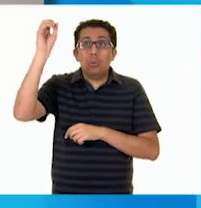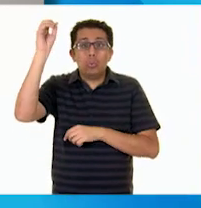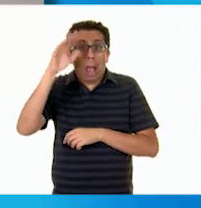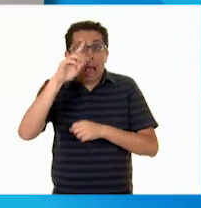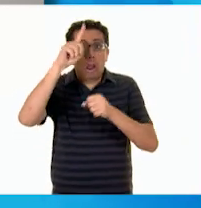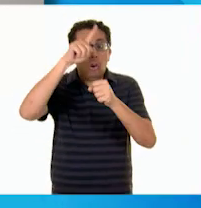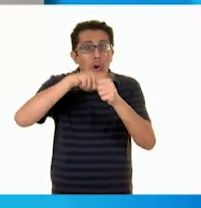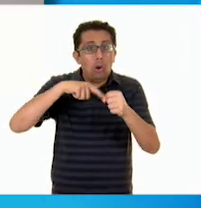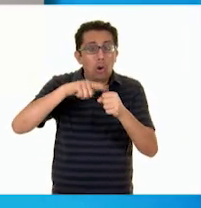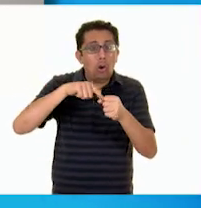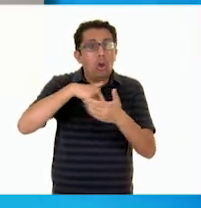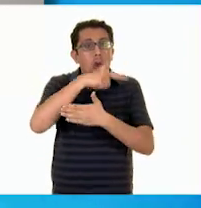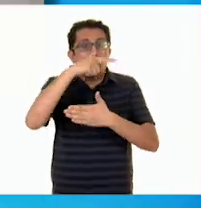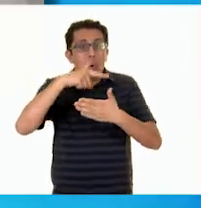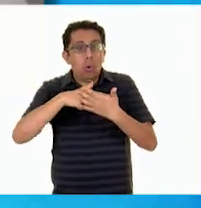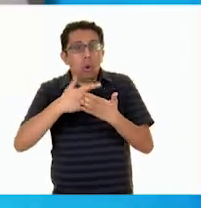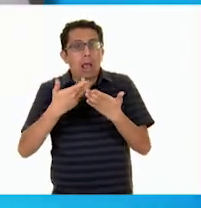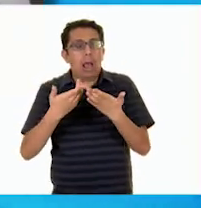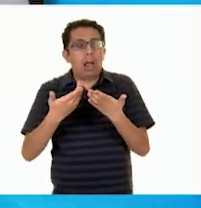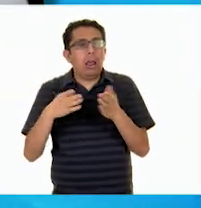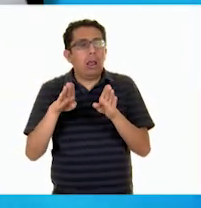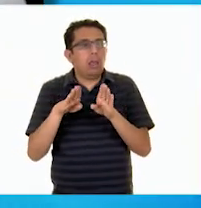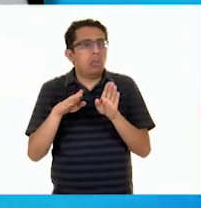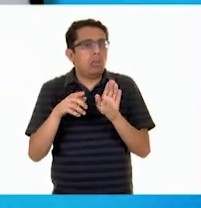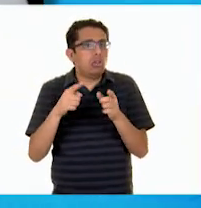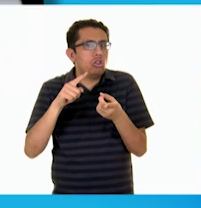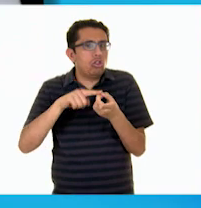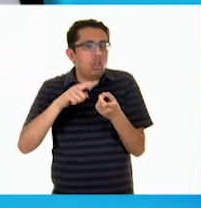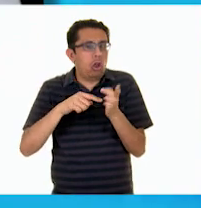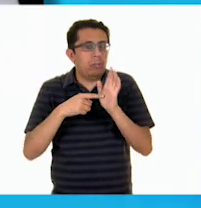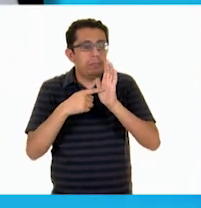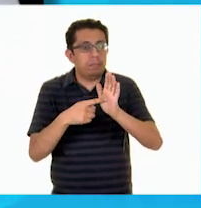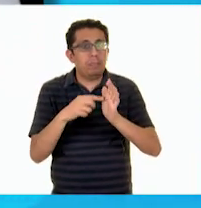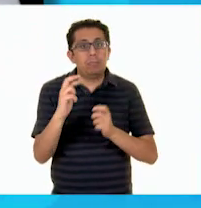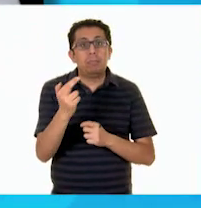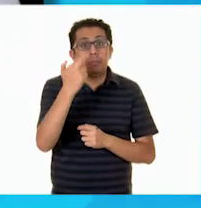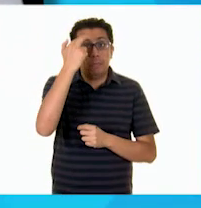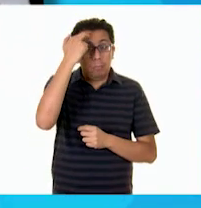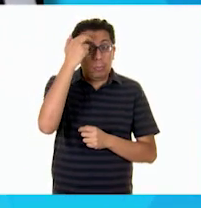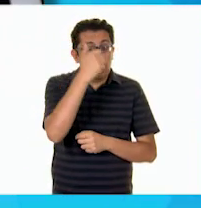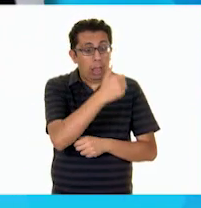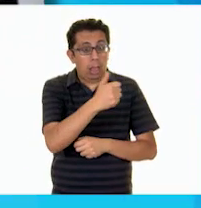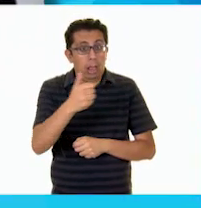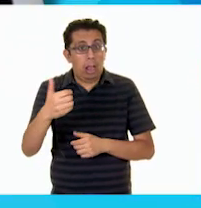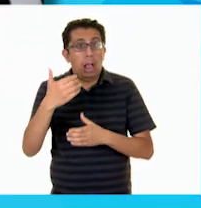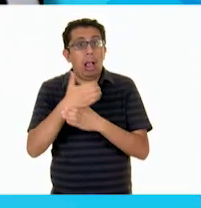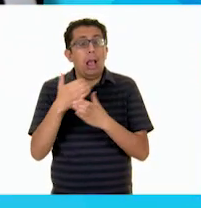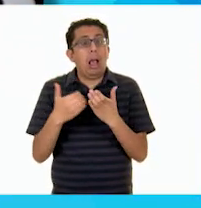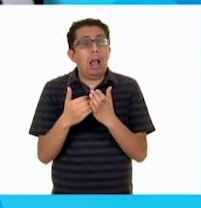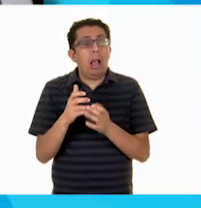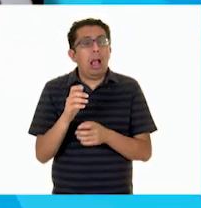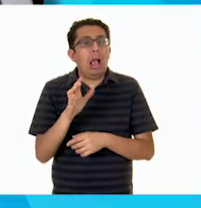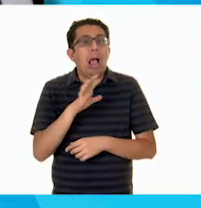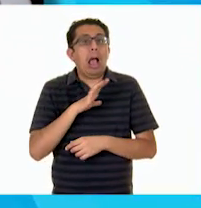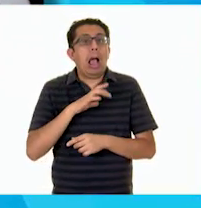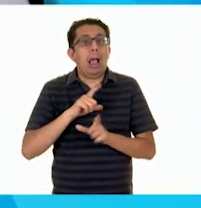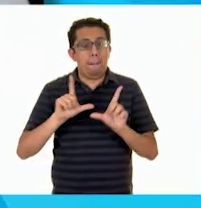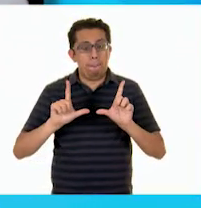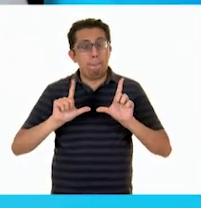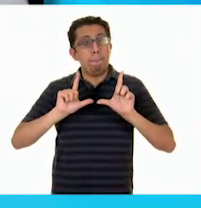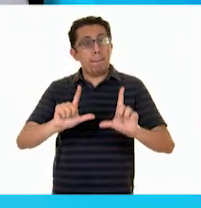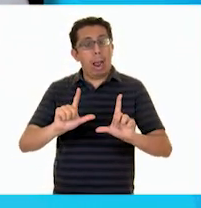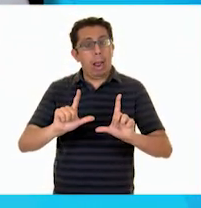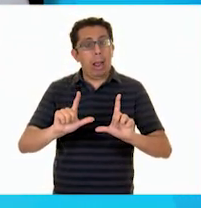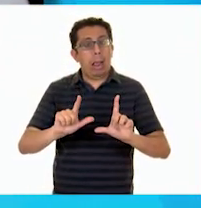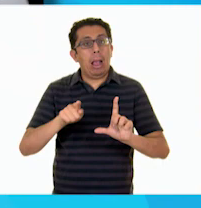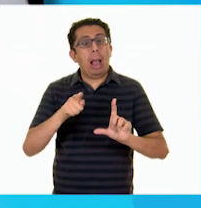vitrinas donde las piezas serán presentadas. Recuerde que cada pieza viene acompañada de una cédula, que es la información que nos